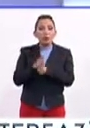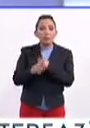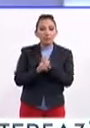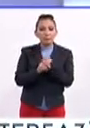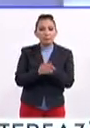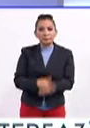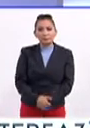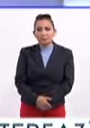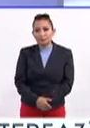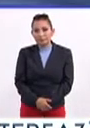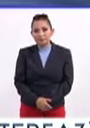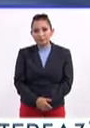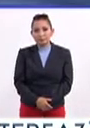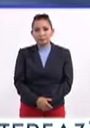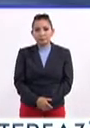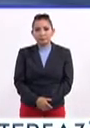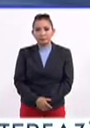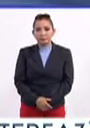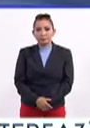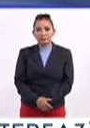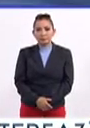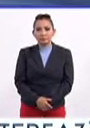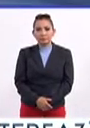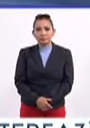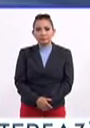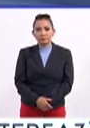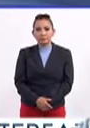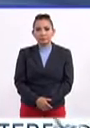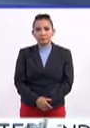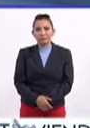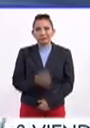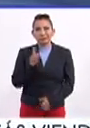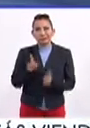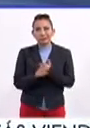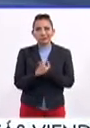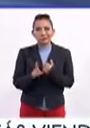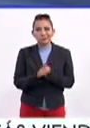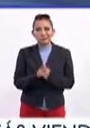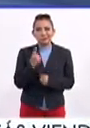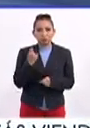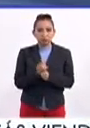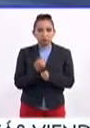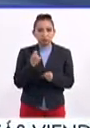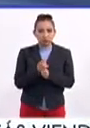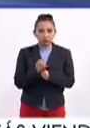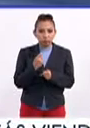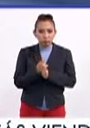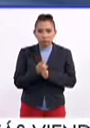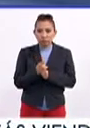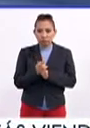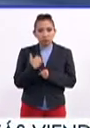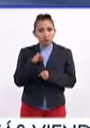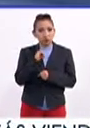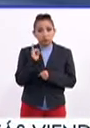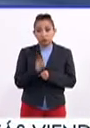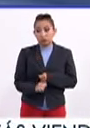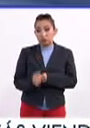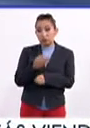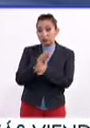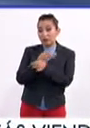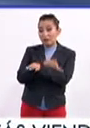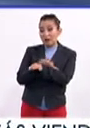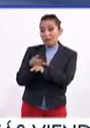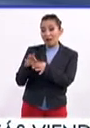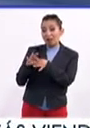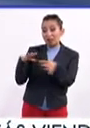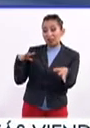tuviste que vencer? Eh, como obstáculos, primeramente, pues no había estado lejos de mi familia,